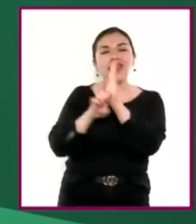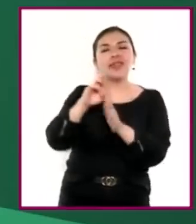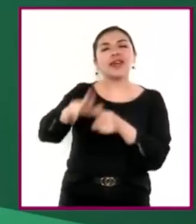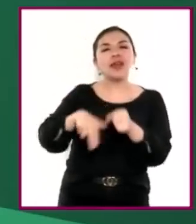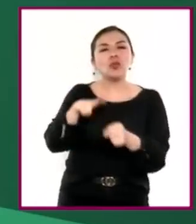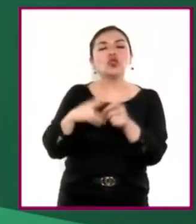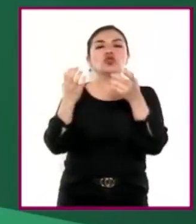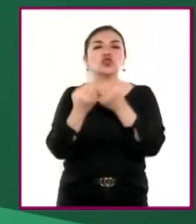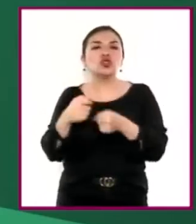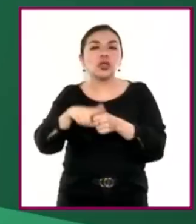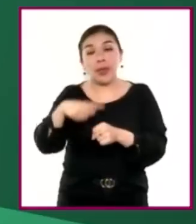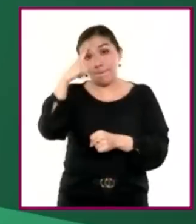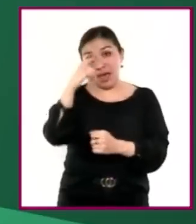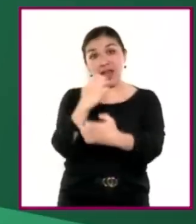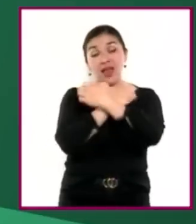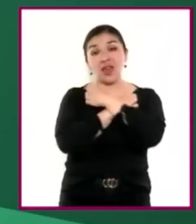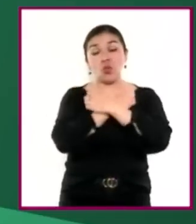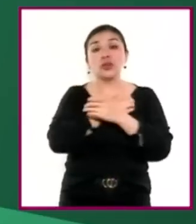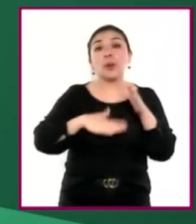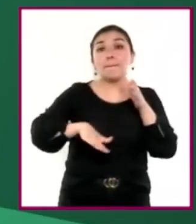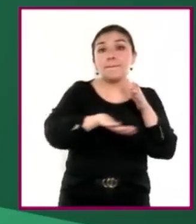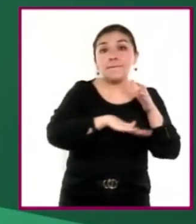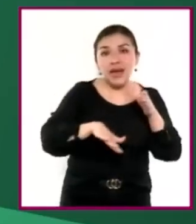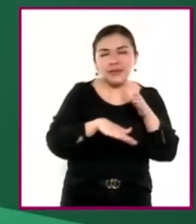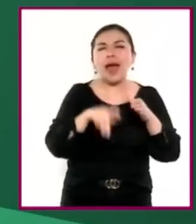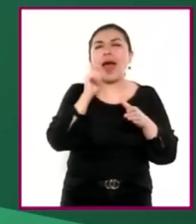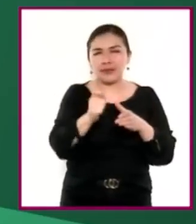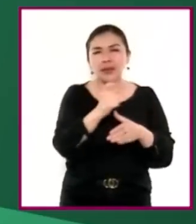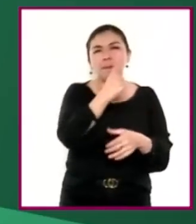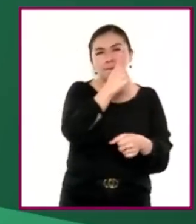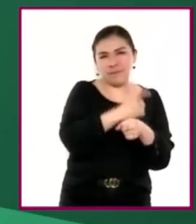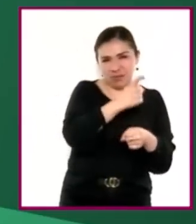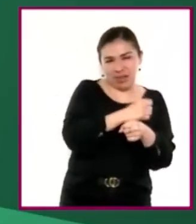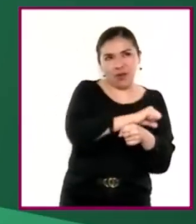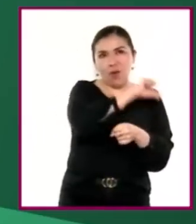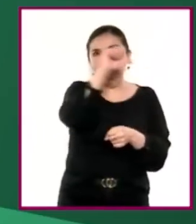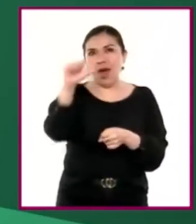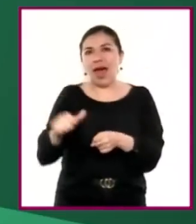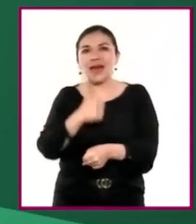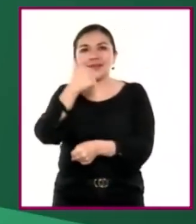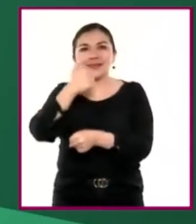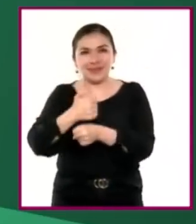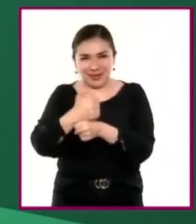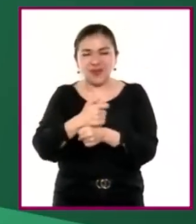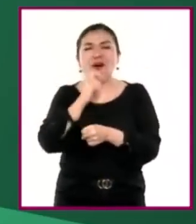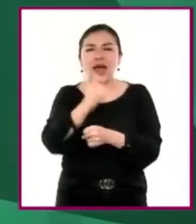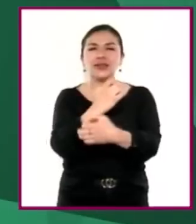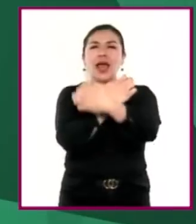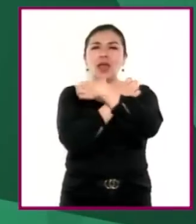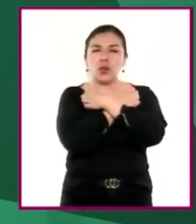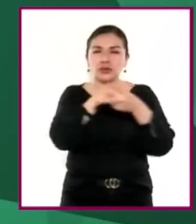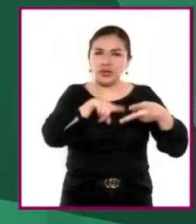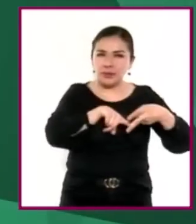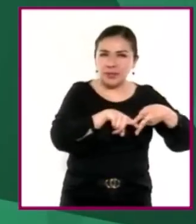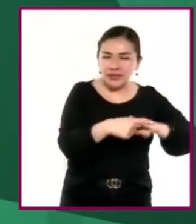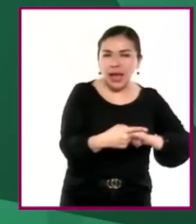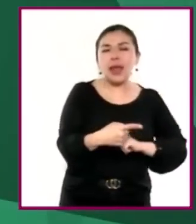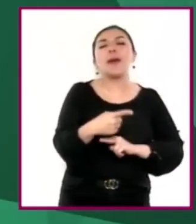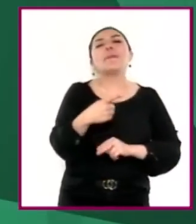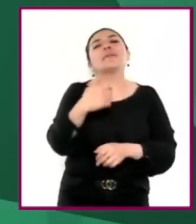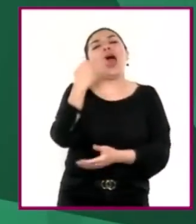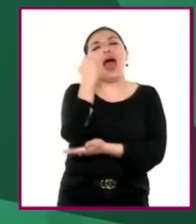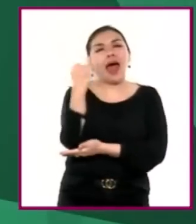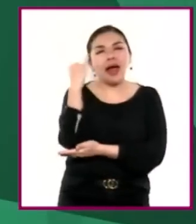ética, naturaleza y sociedades para la educación básica que va de la fase 1 a la 6, es decir, educación inicial,